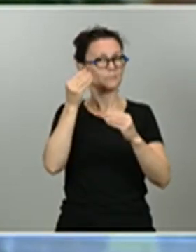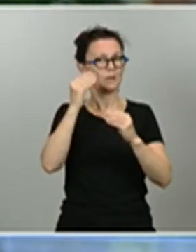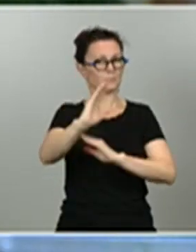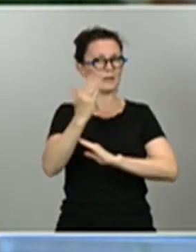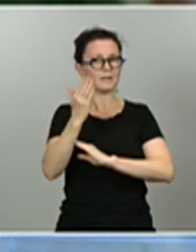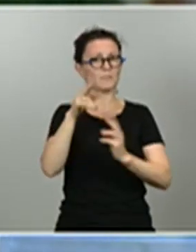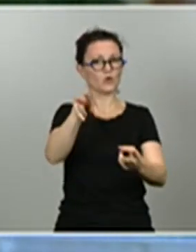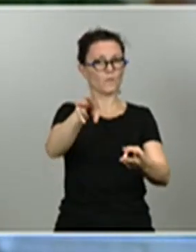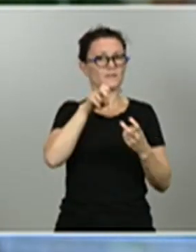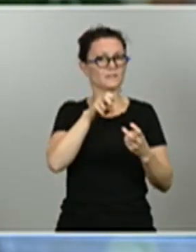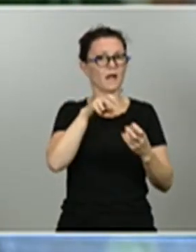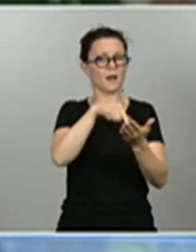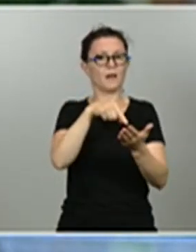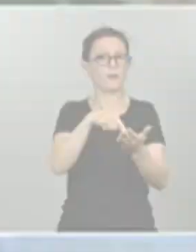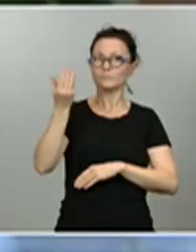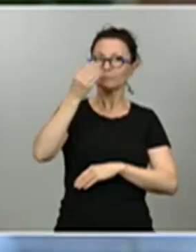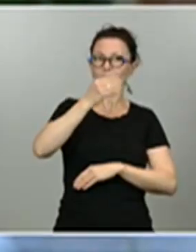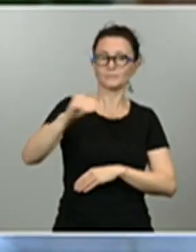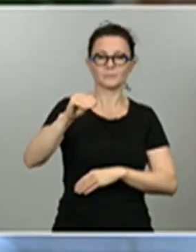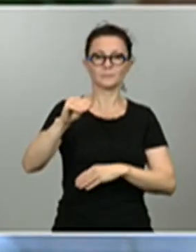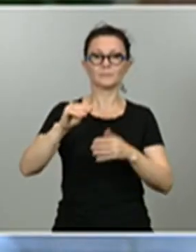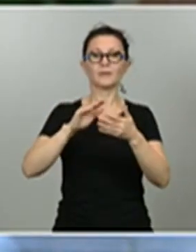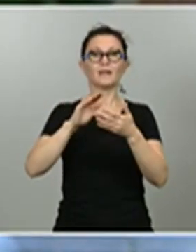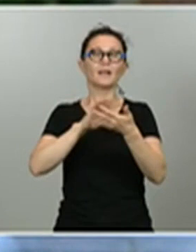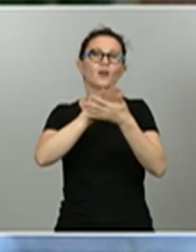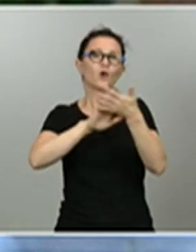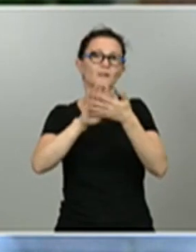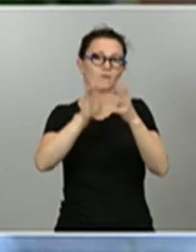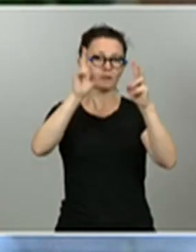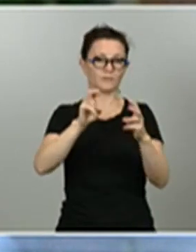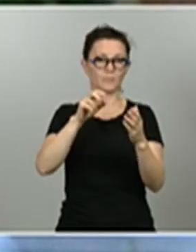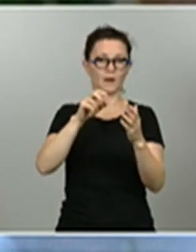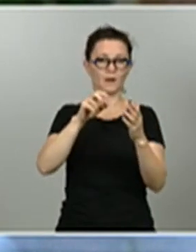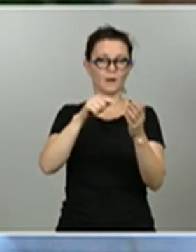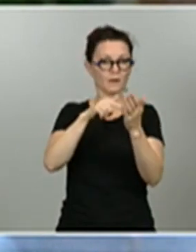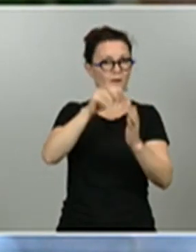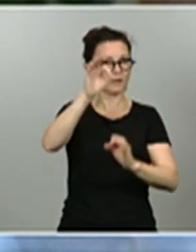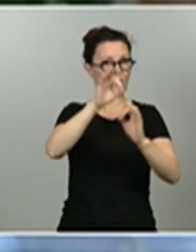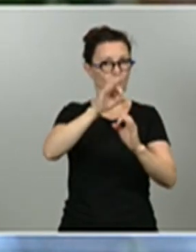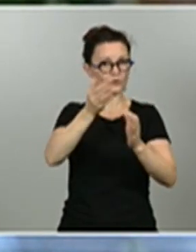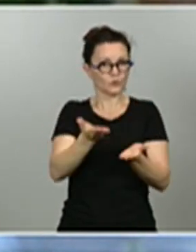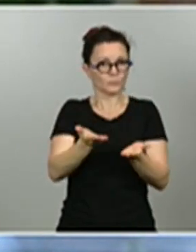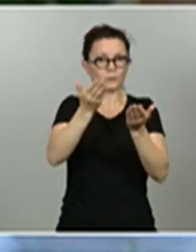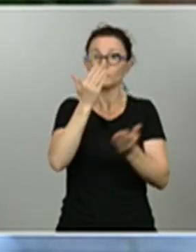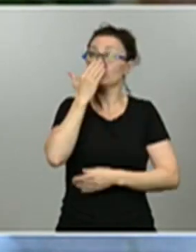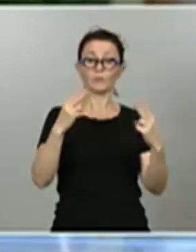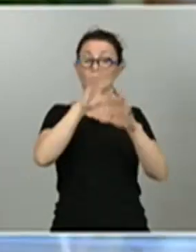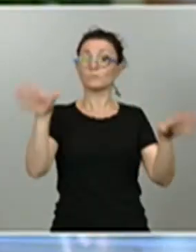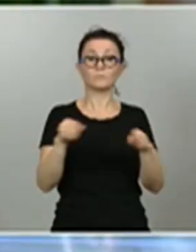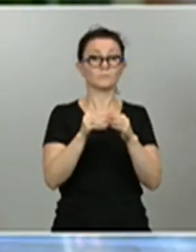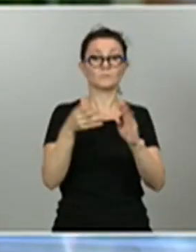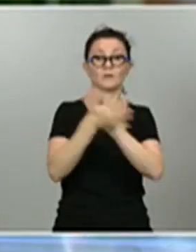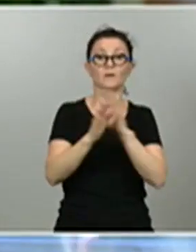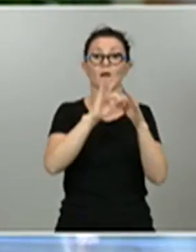en estos momentos no es el momento. Yo creo que es un error, y lo digo sinceramente, lo digo de la atalaya de la pequeña y mediana empresa.